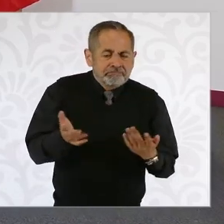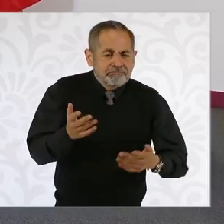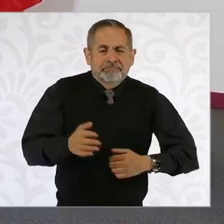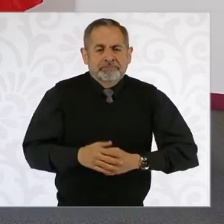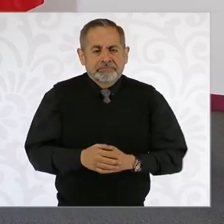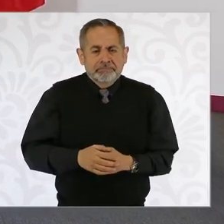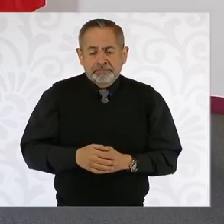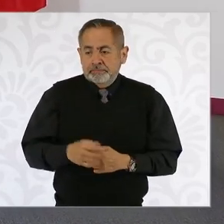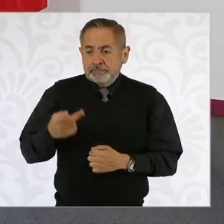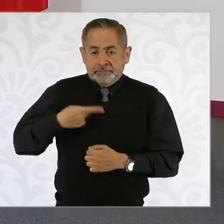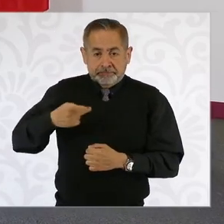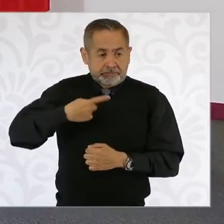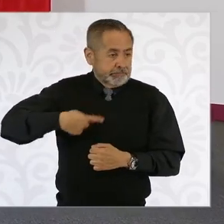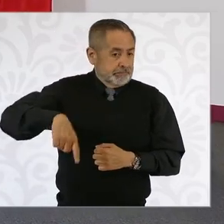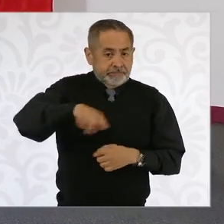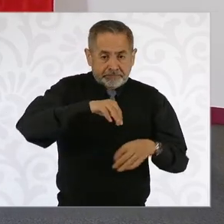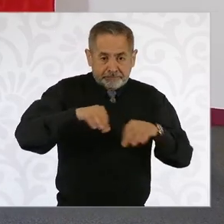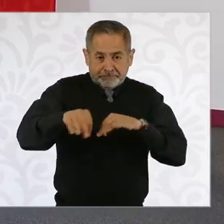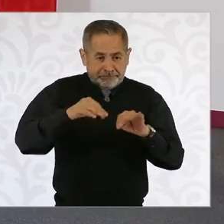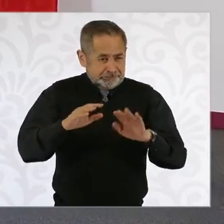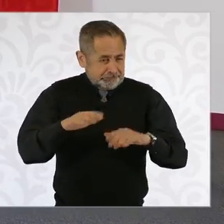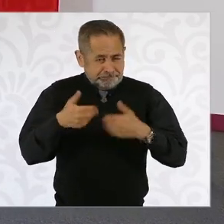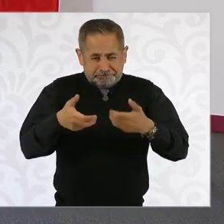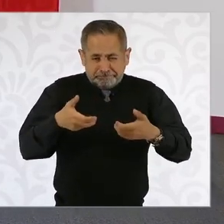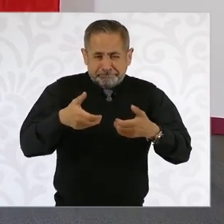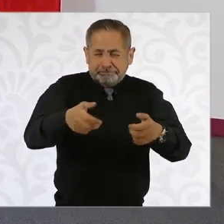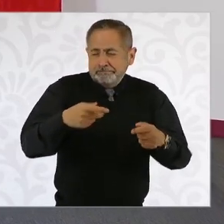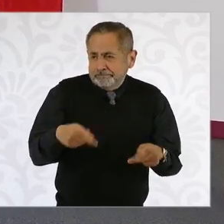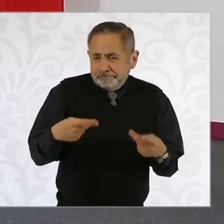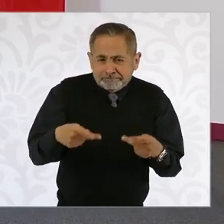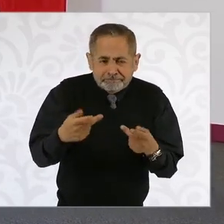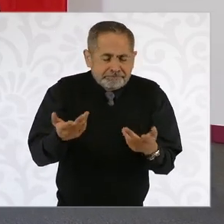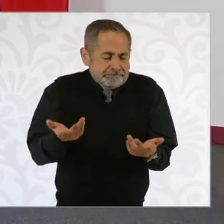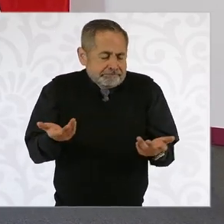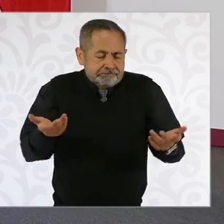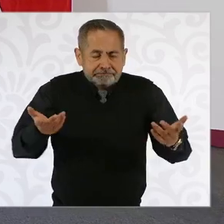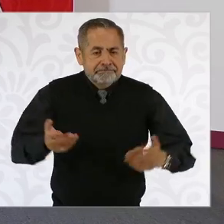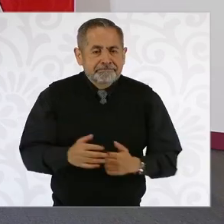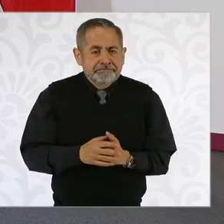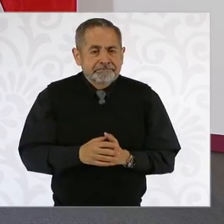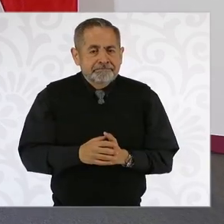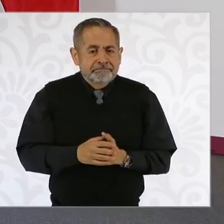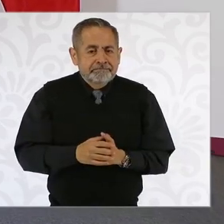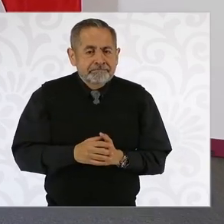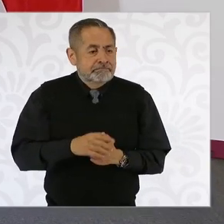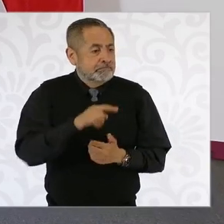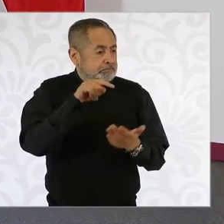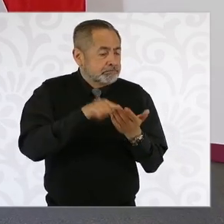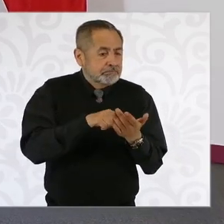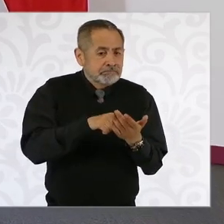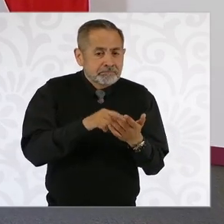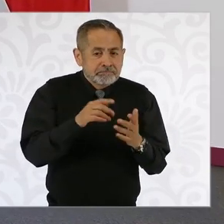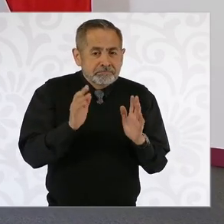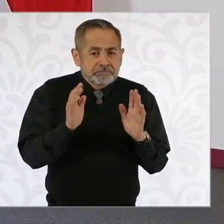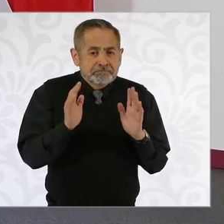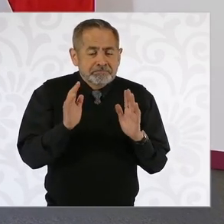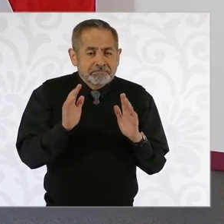trabajan en vía pública, si no van a estar en un sitio por un